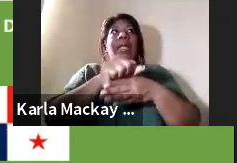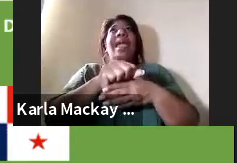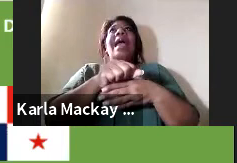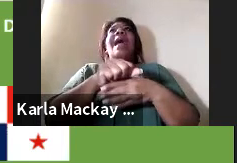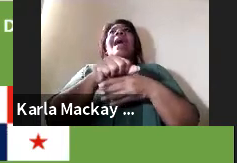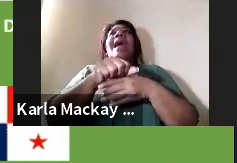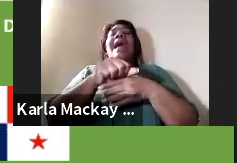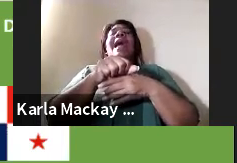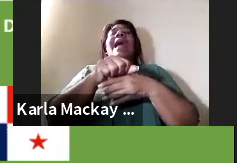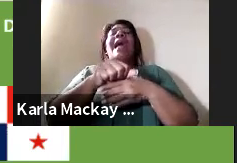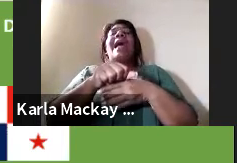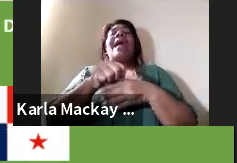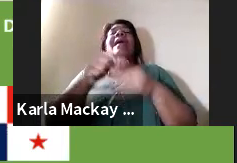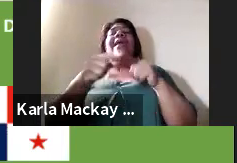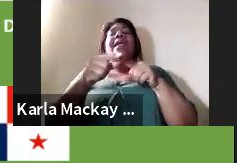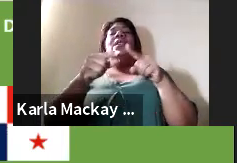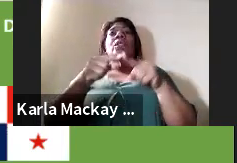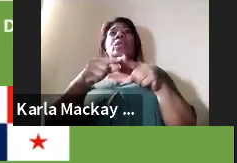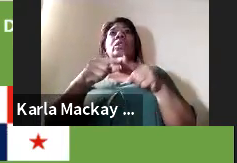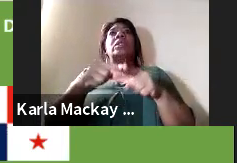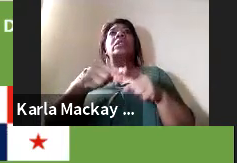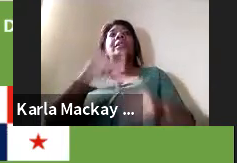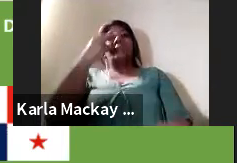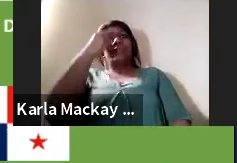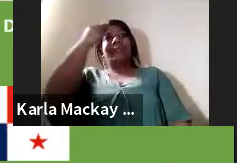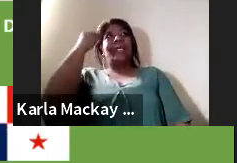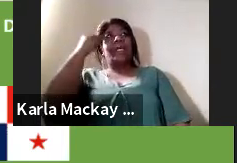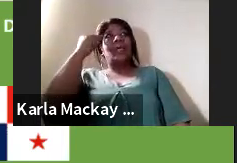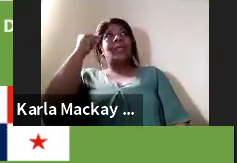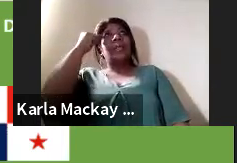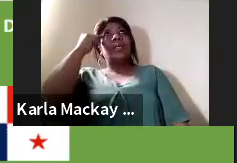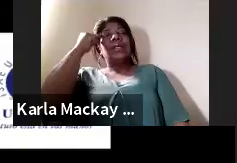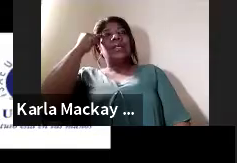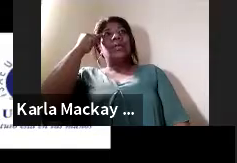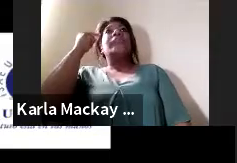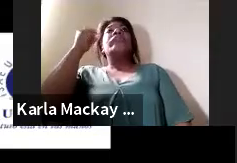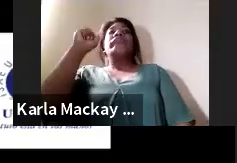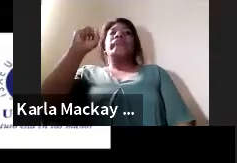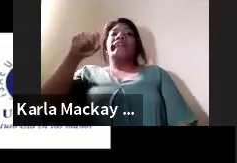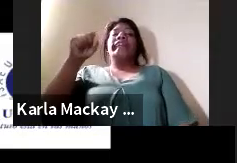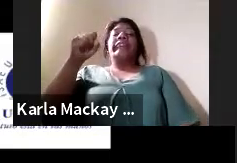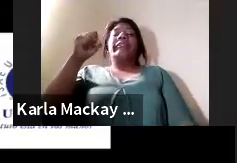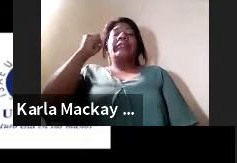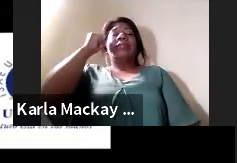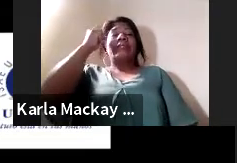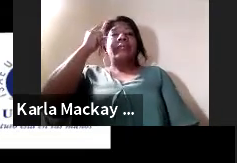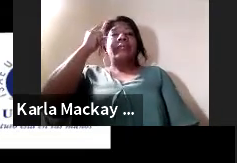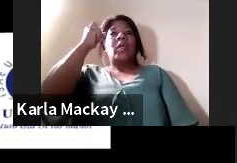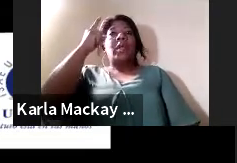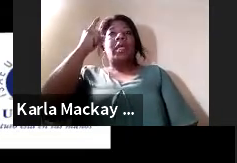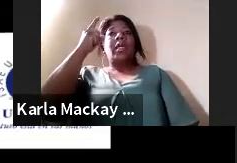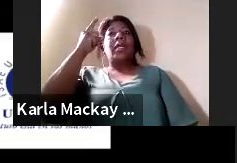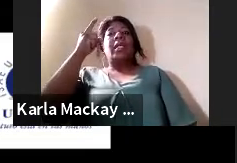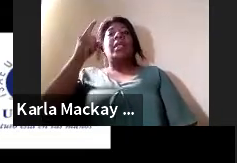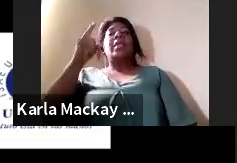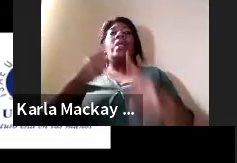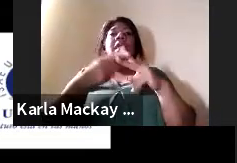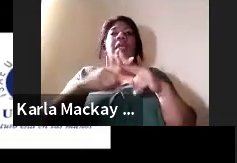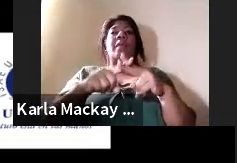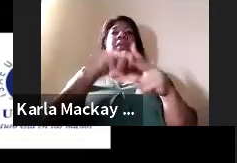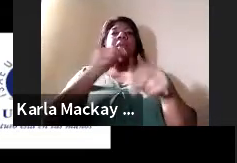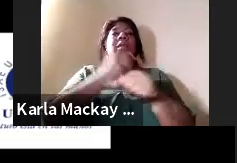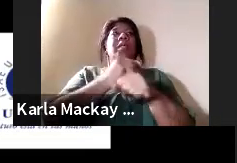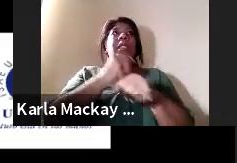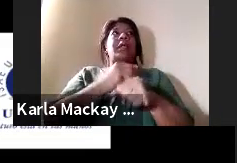crear. Bien, partiendo de ahí, bueno, comenzamos a trabajar esas ideas,